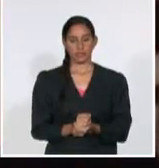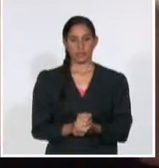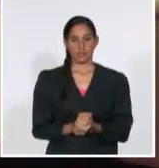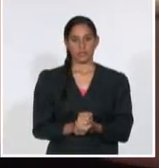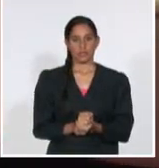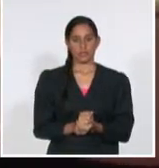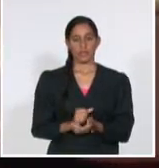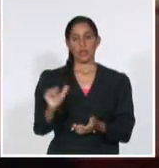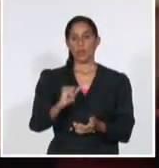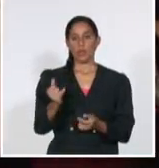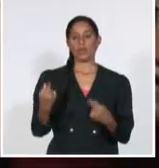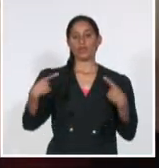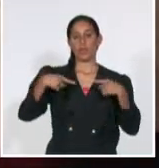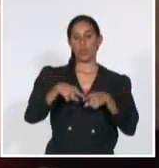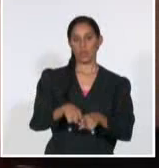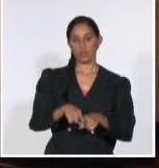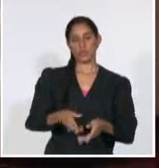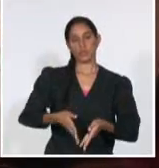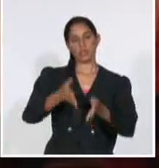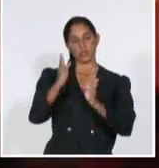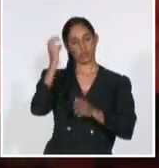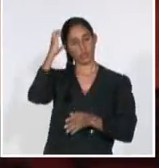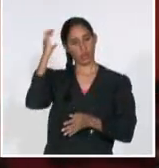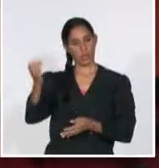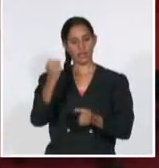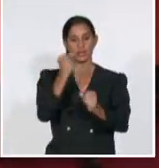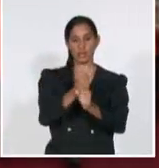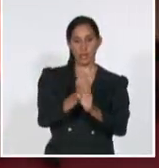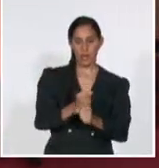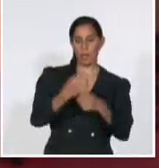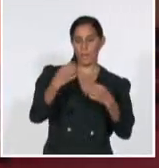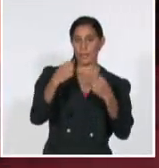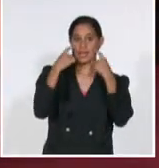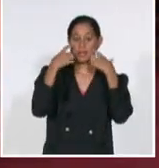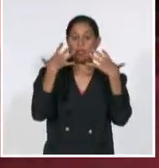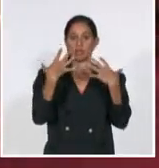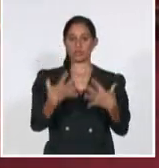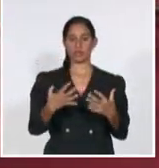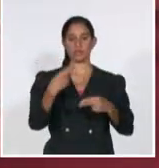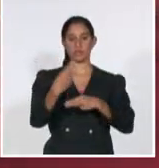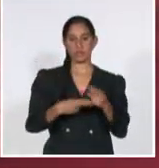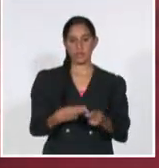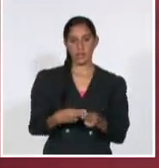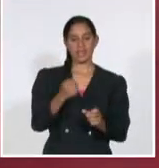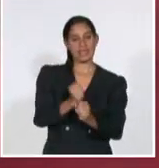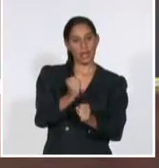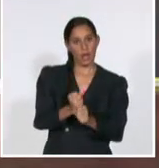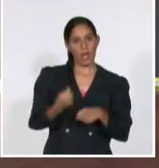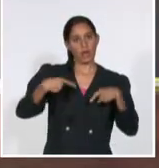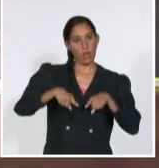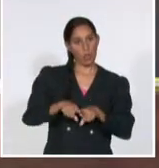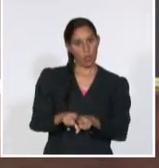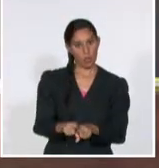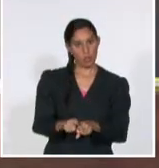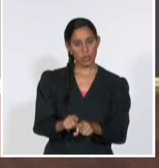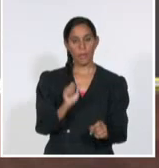estatales. Estamos defendiendo el concepto de que hay que trabajar organizadamente desde la comunidad